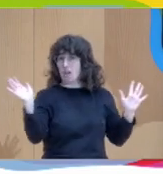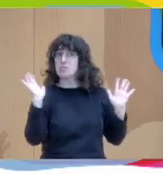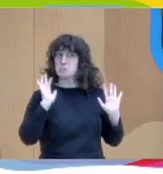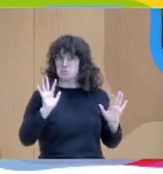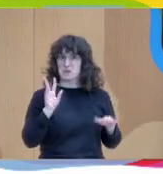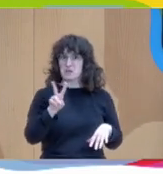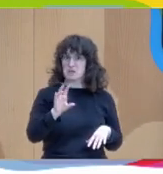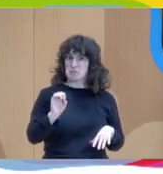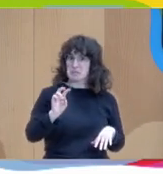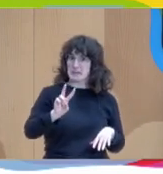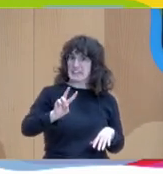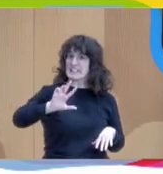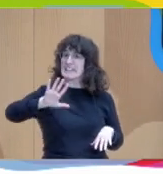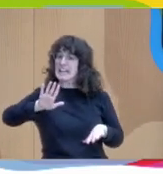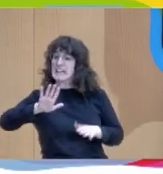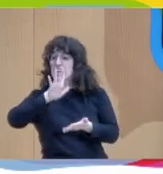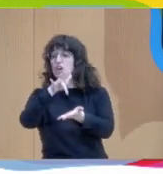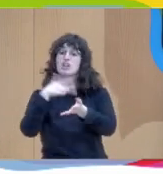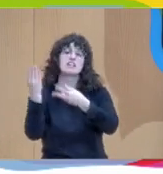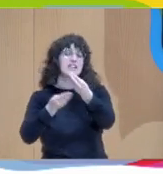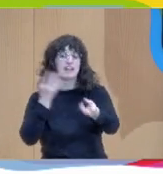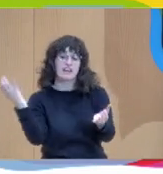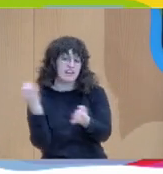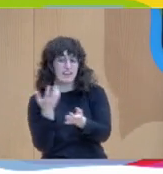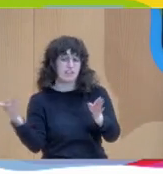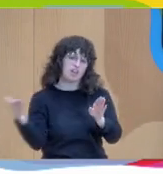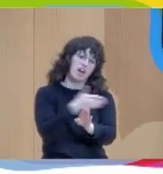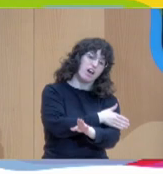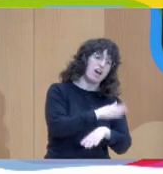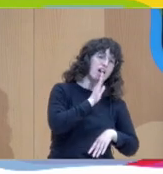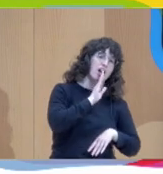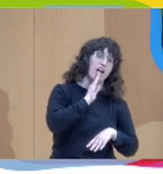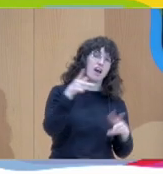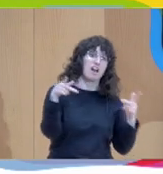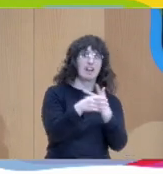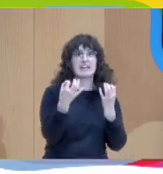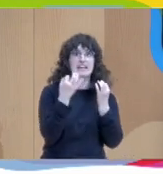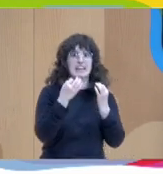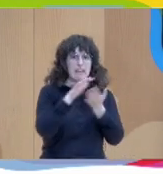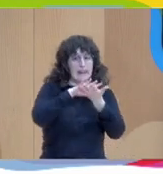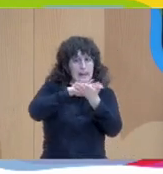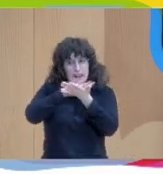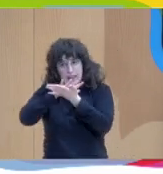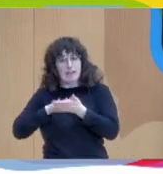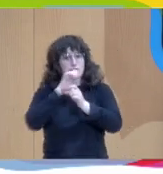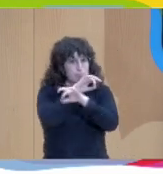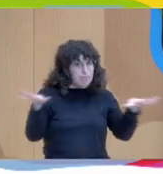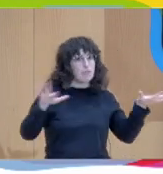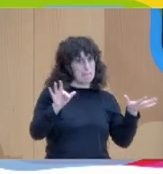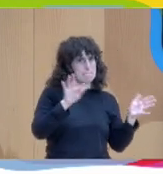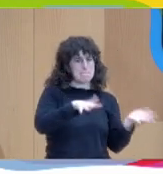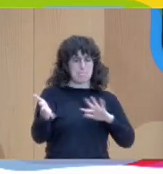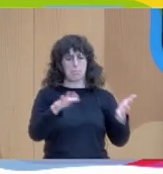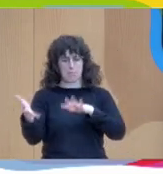2025 para que eso no pase es pues seguir hablando y dando difusión y seguir aplicándolo en la medida de las